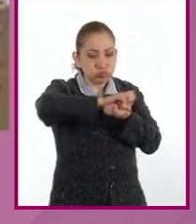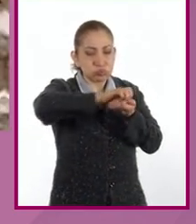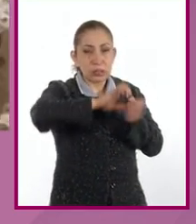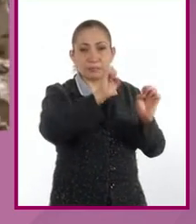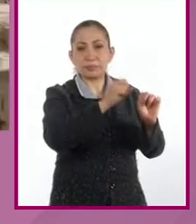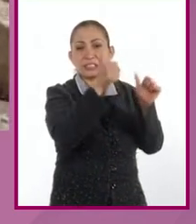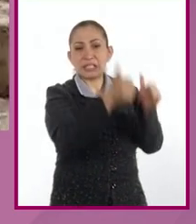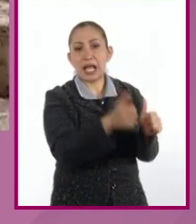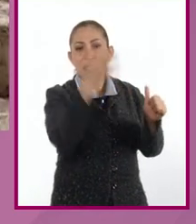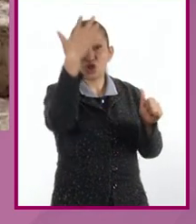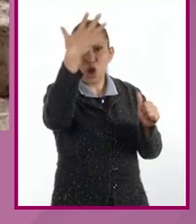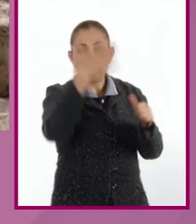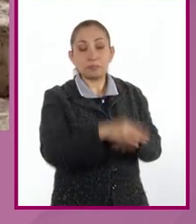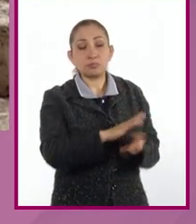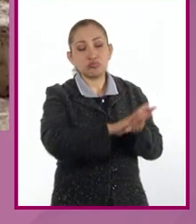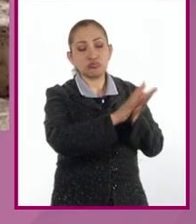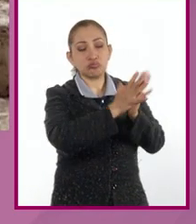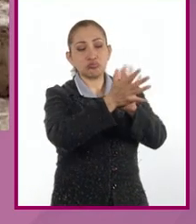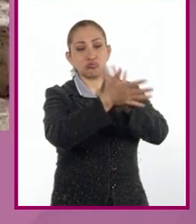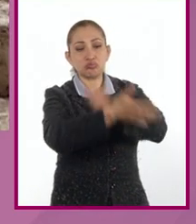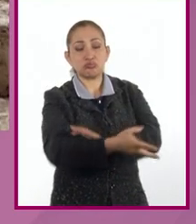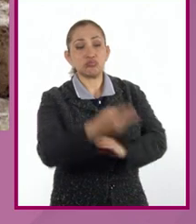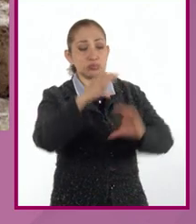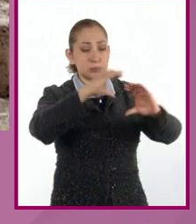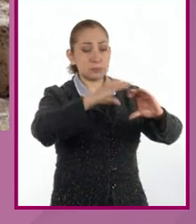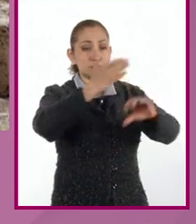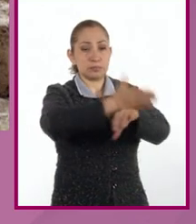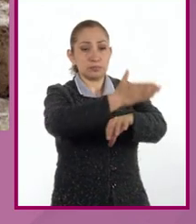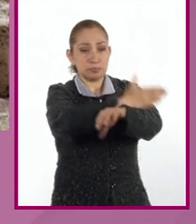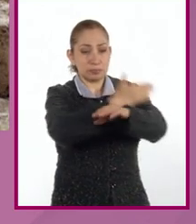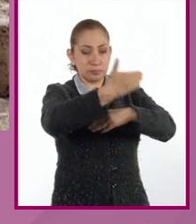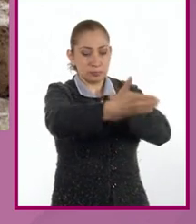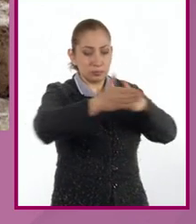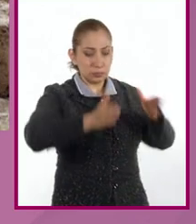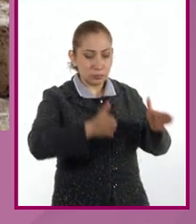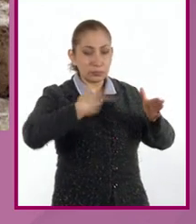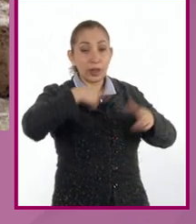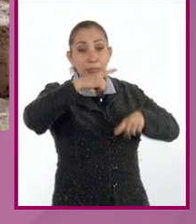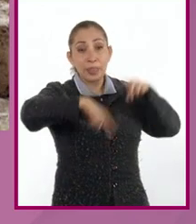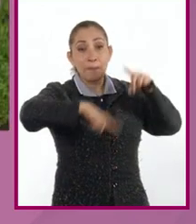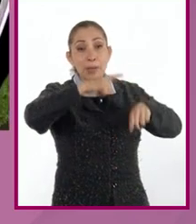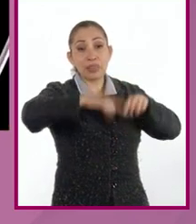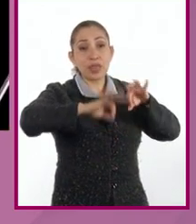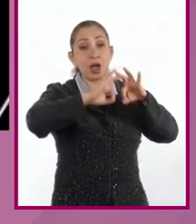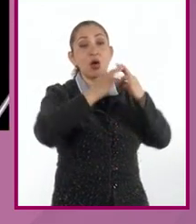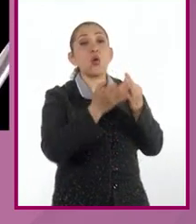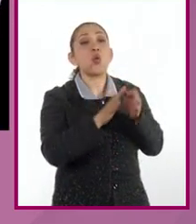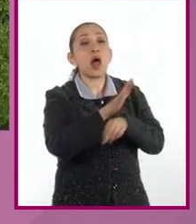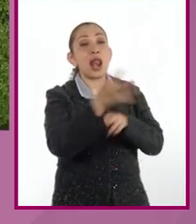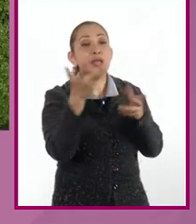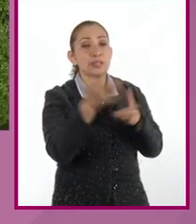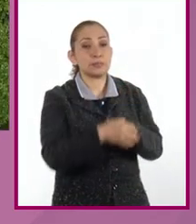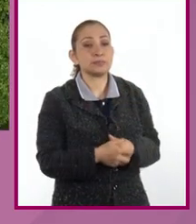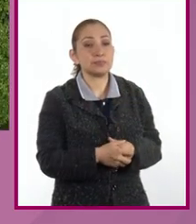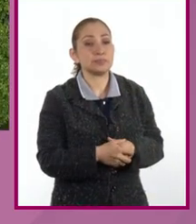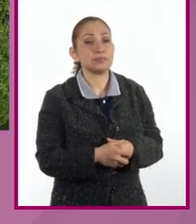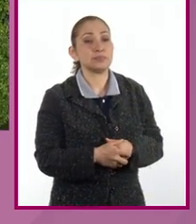deja al secado con el sol. Y entonces se confina con bloques de madera, en el cual, dependiendo del módulo que se quiera realizar,